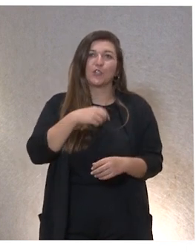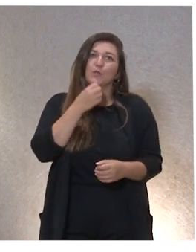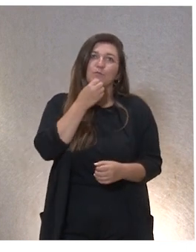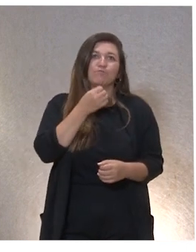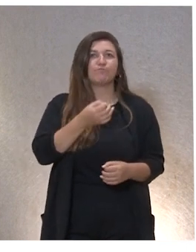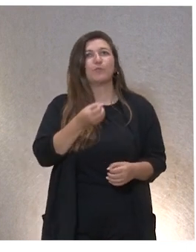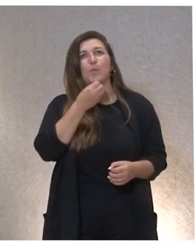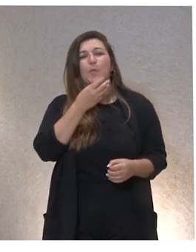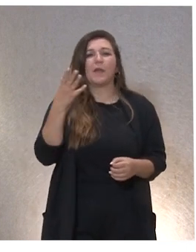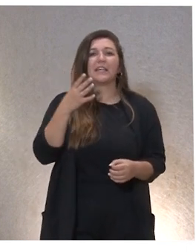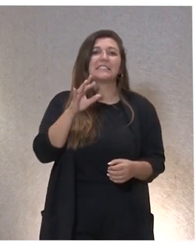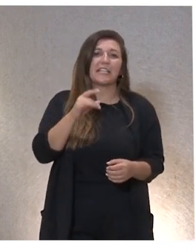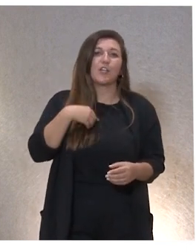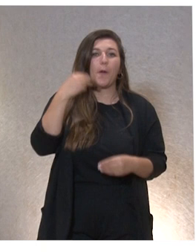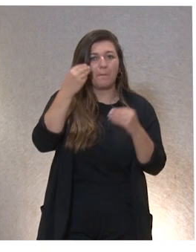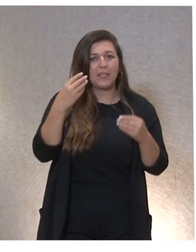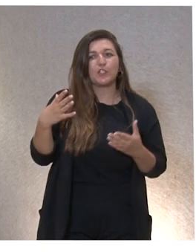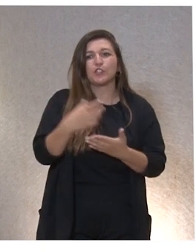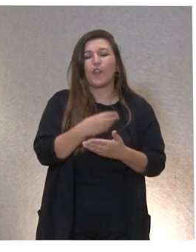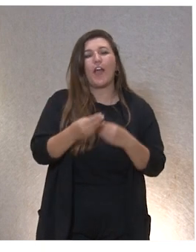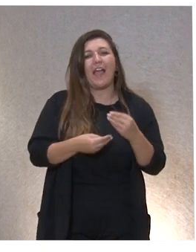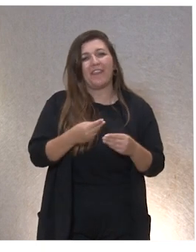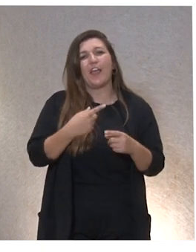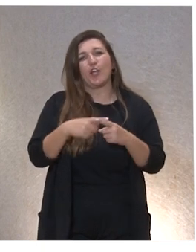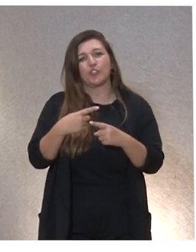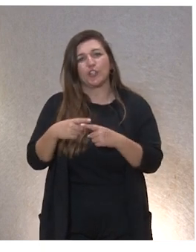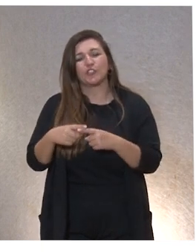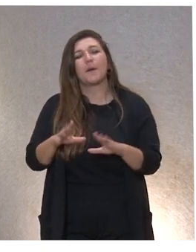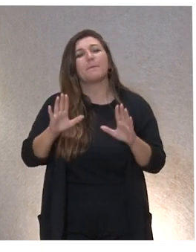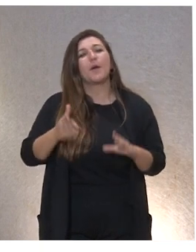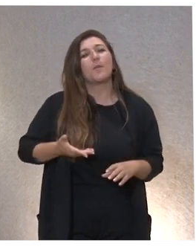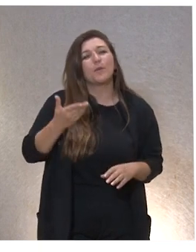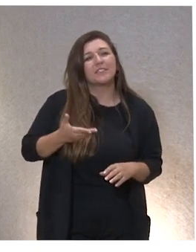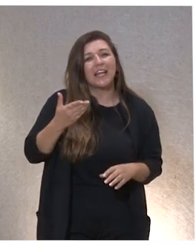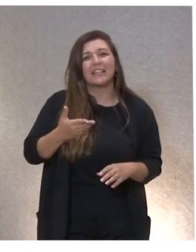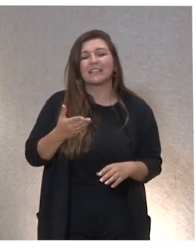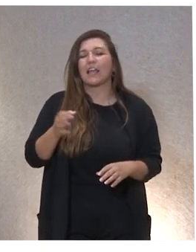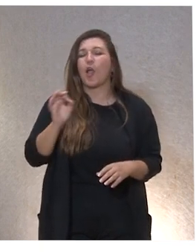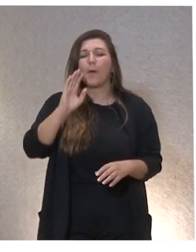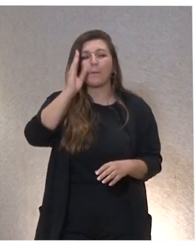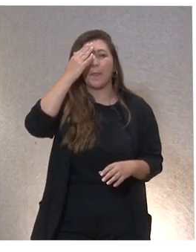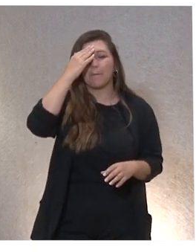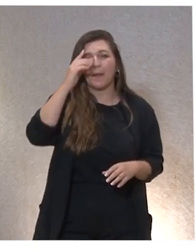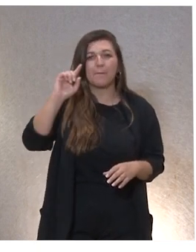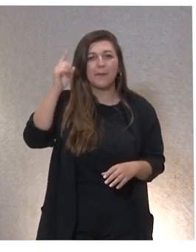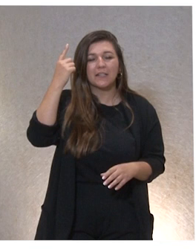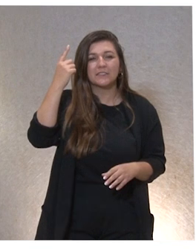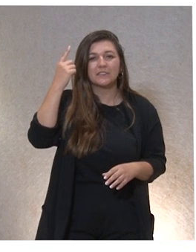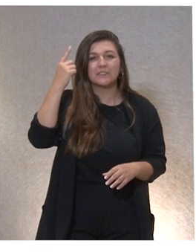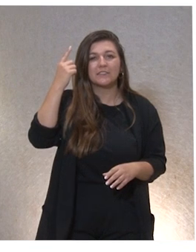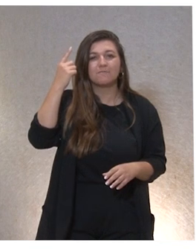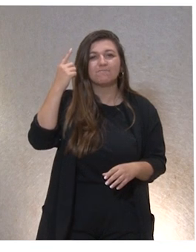yo creo que sí que hacemos muchas cosas pero lo importante o las claves son